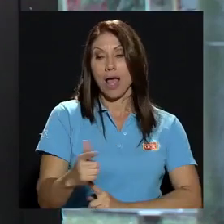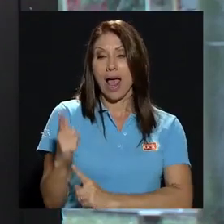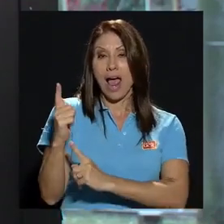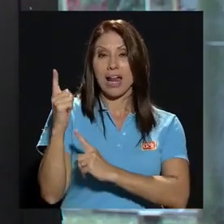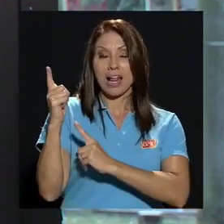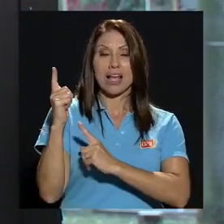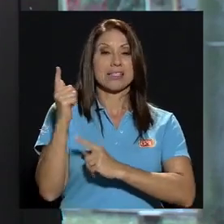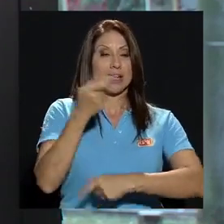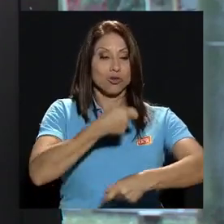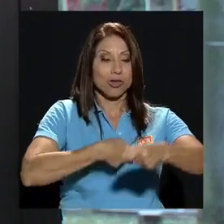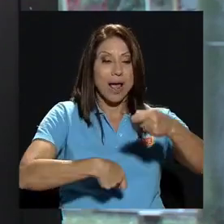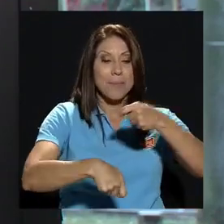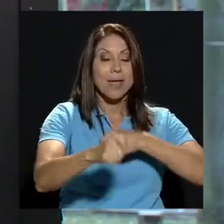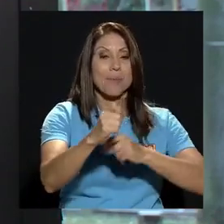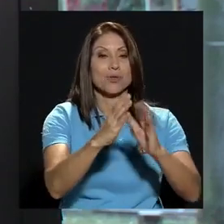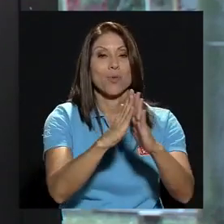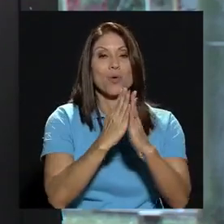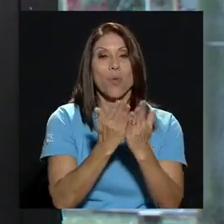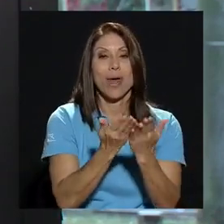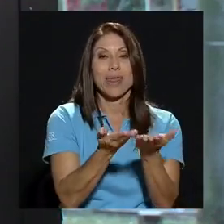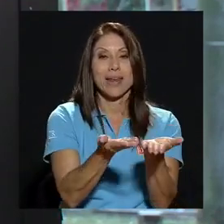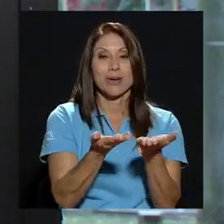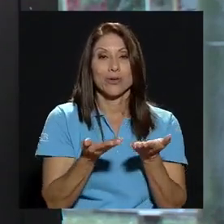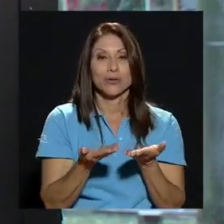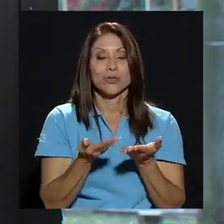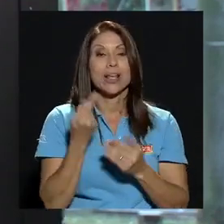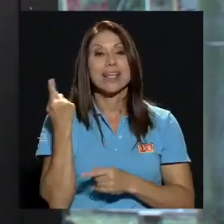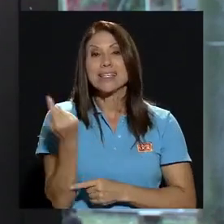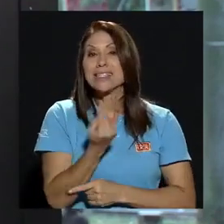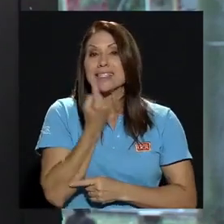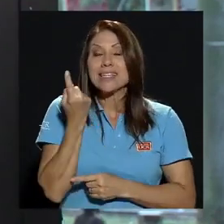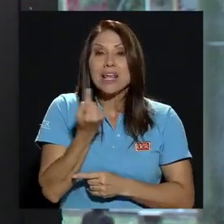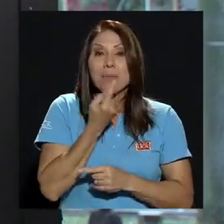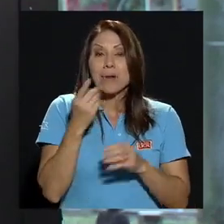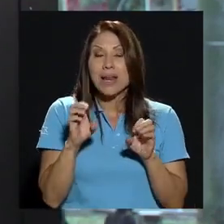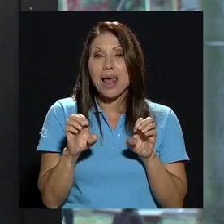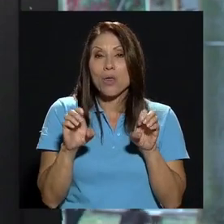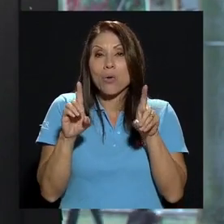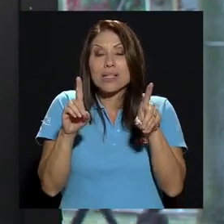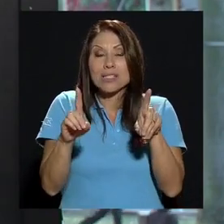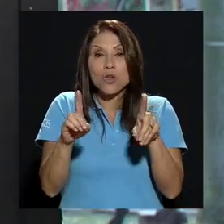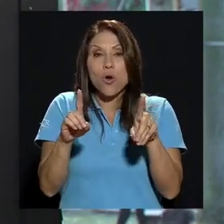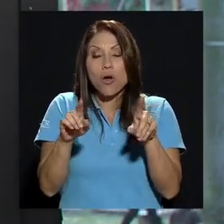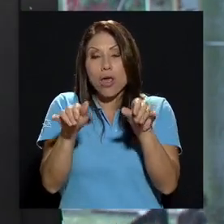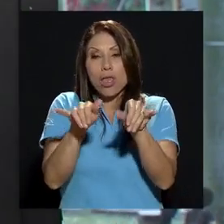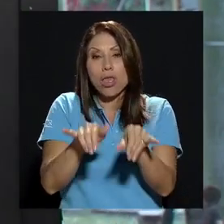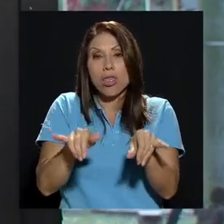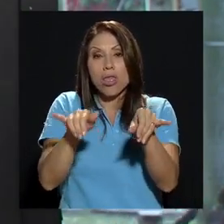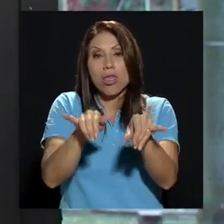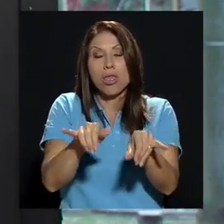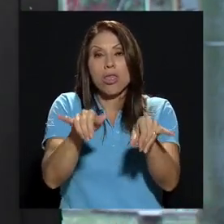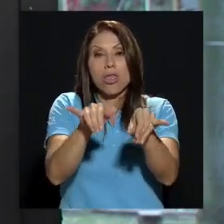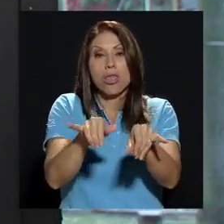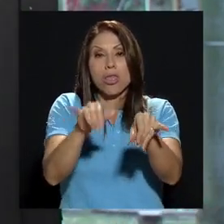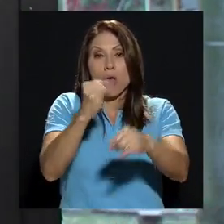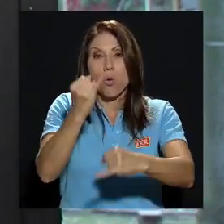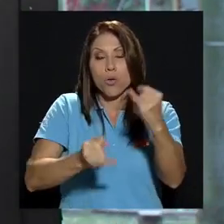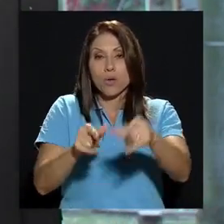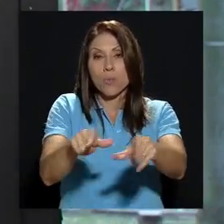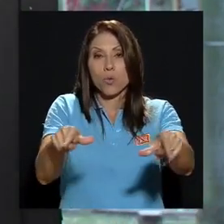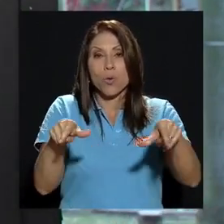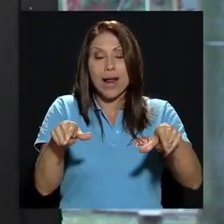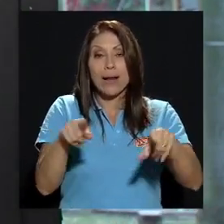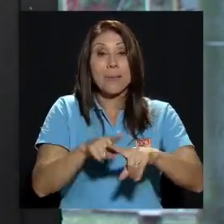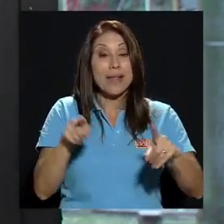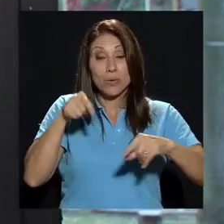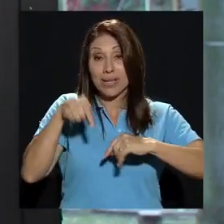se tome siempre la educación como en último lugar cuando esto es la base de la democracia somos un